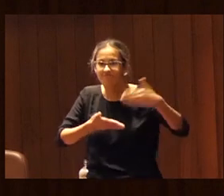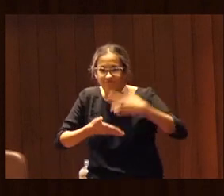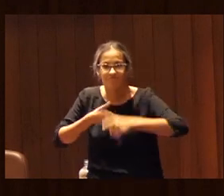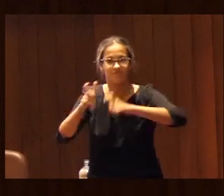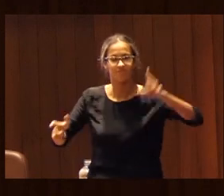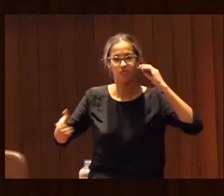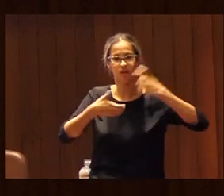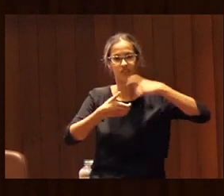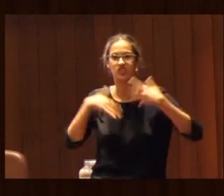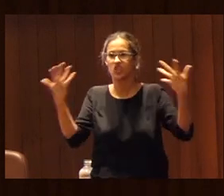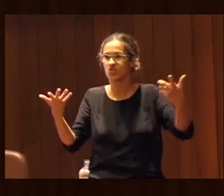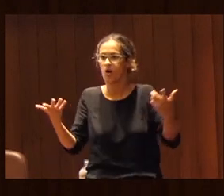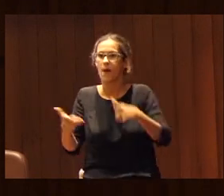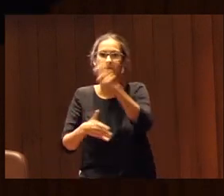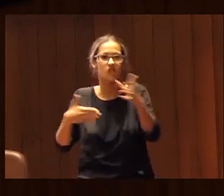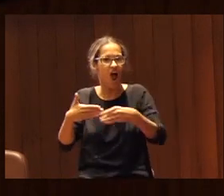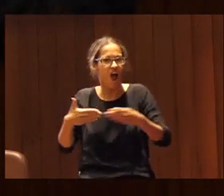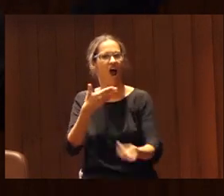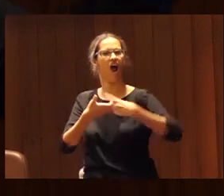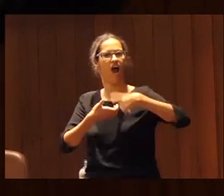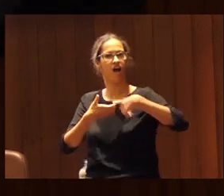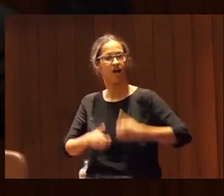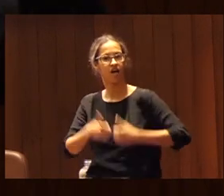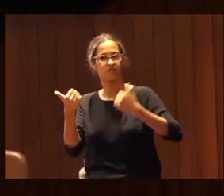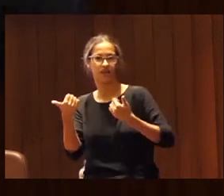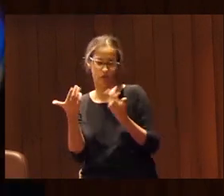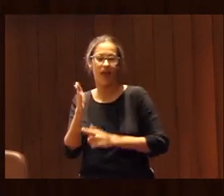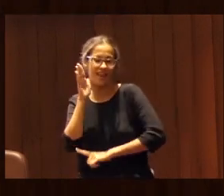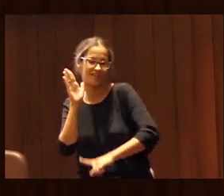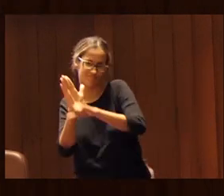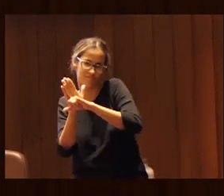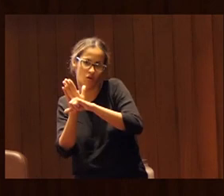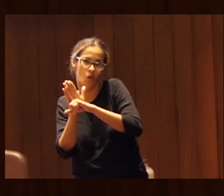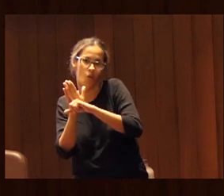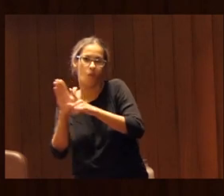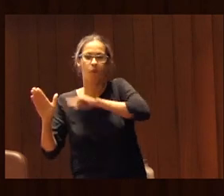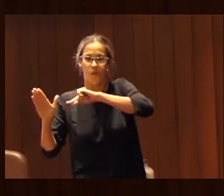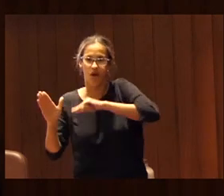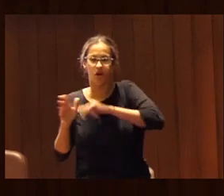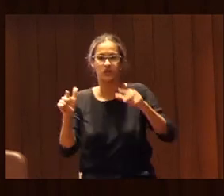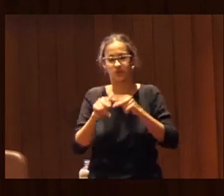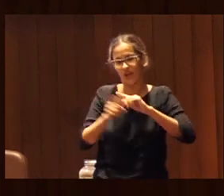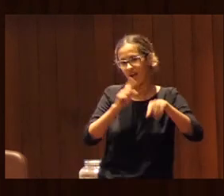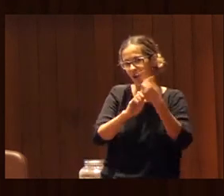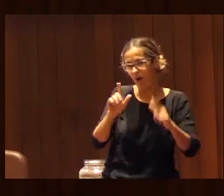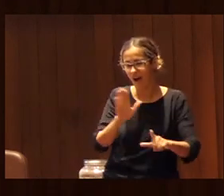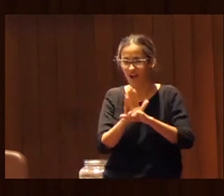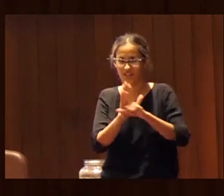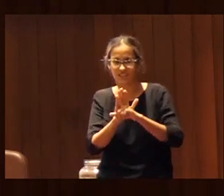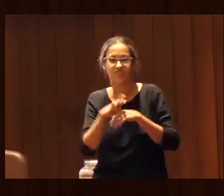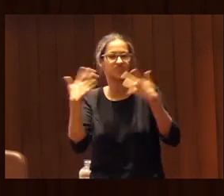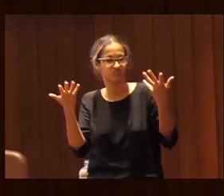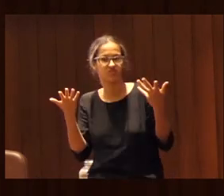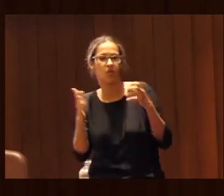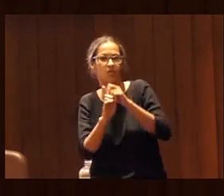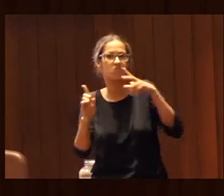puedo aumentar mi clientela potencial aparte de todos los argumentos legales, morales y sociales que hemos comentado ¿no? hasta incluso esa perspectiva de marketing